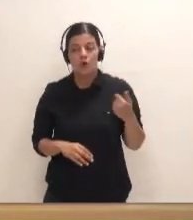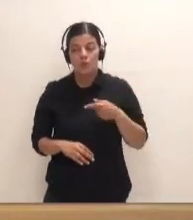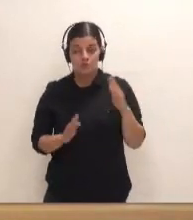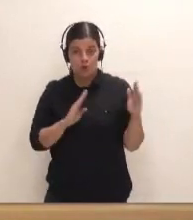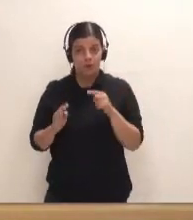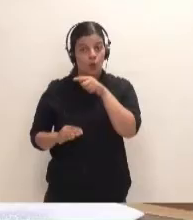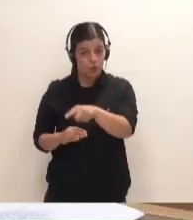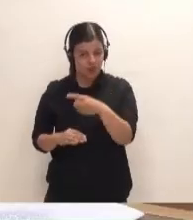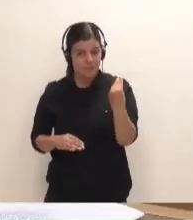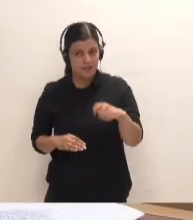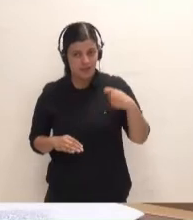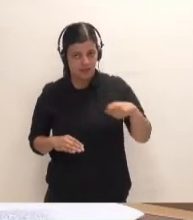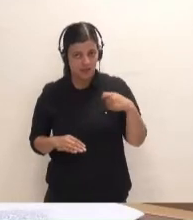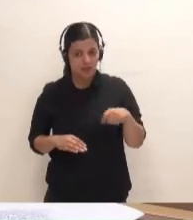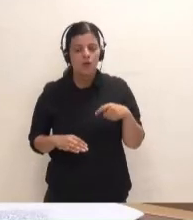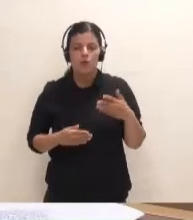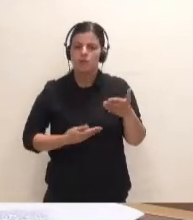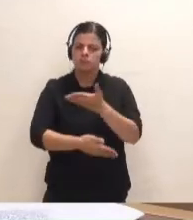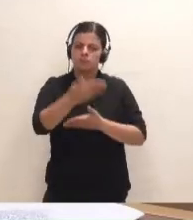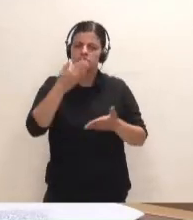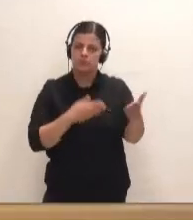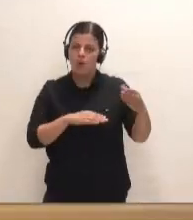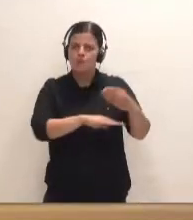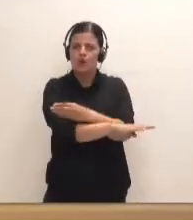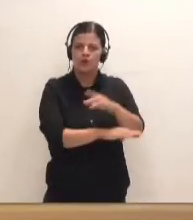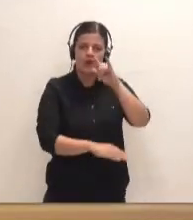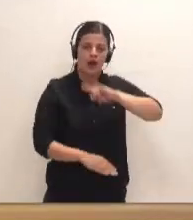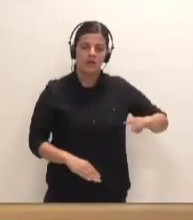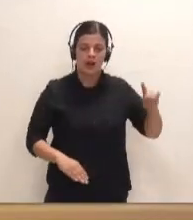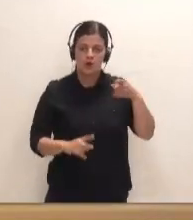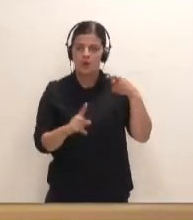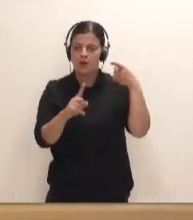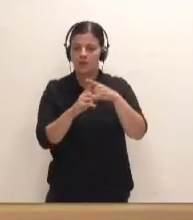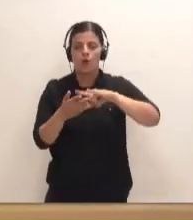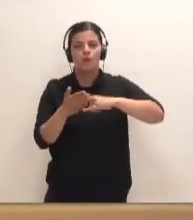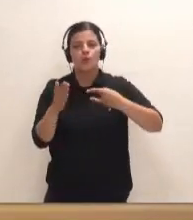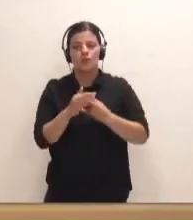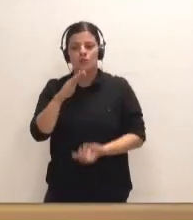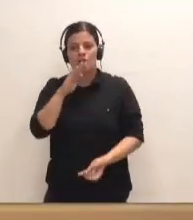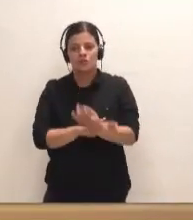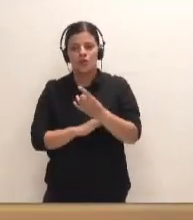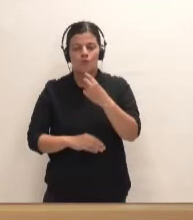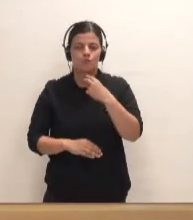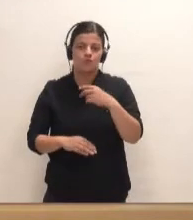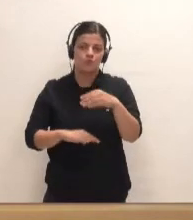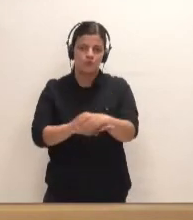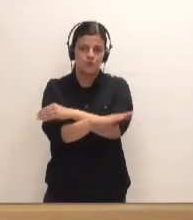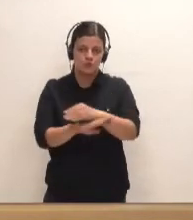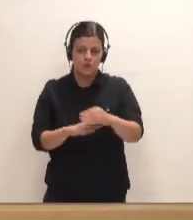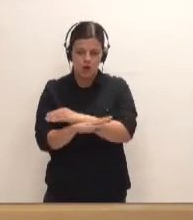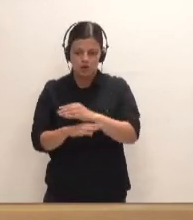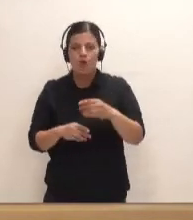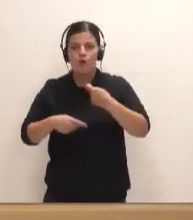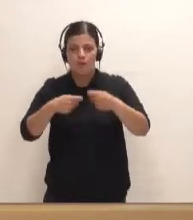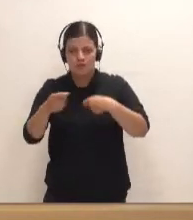presidente, un convenio de colaboración con la entidad Puertos Canarios para desbloquear el proyecto de creación de un puerto comercial pesquero y de oso